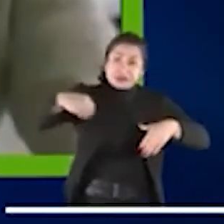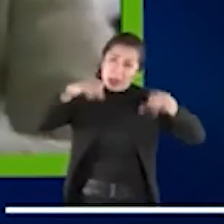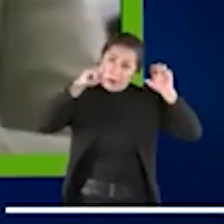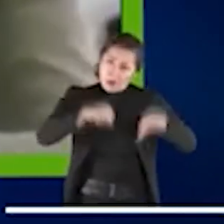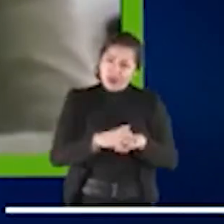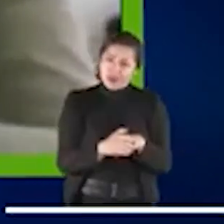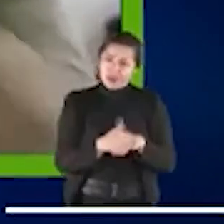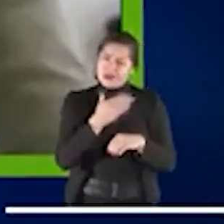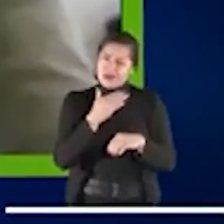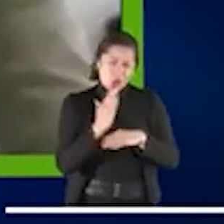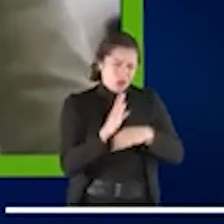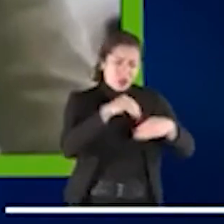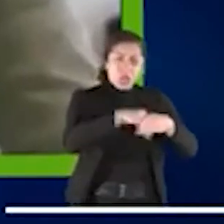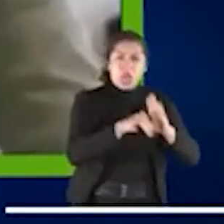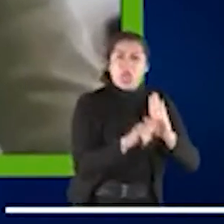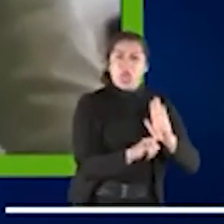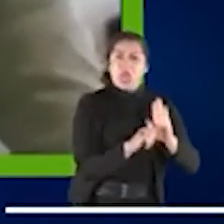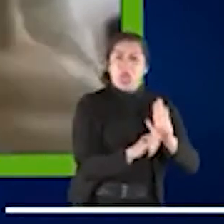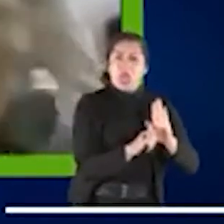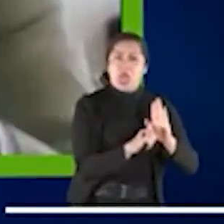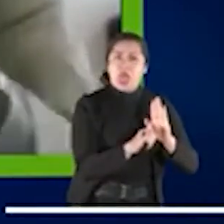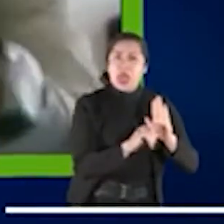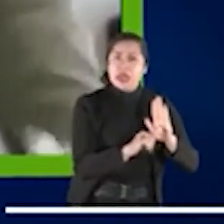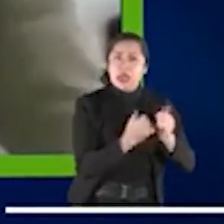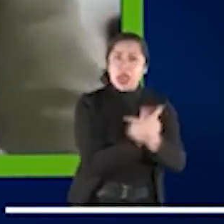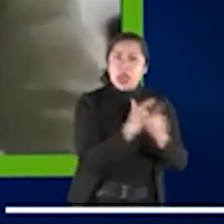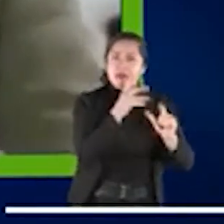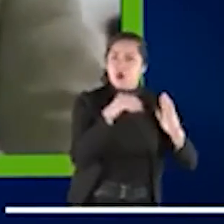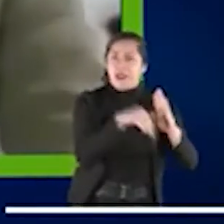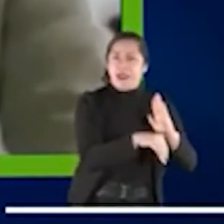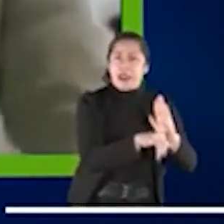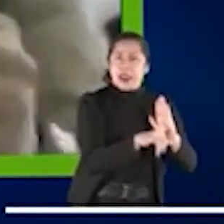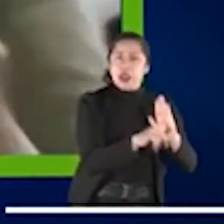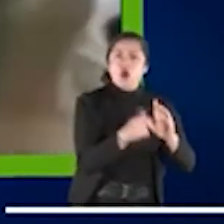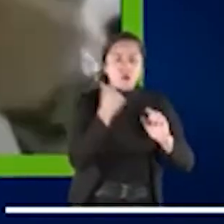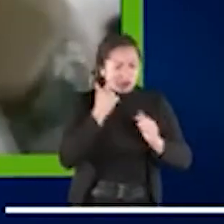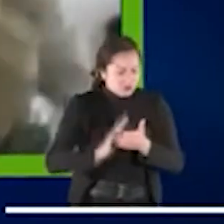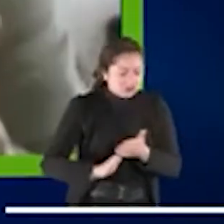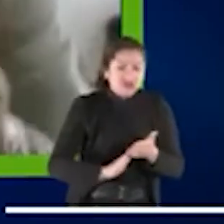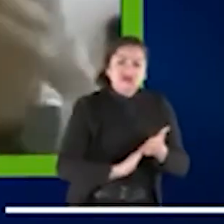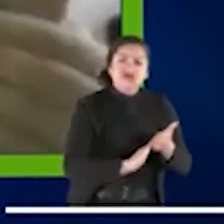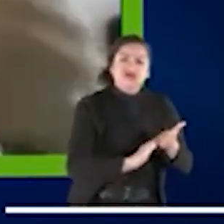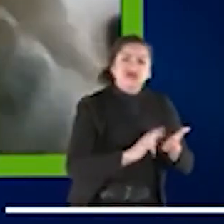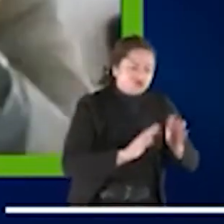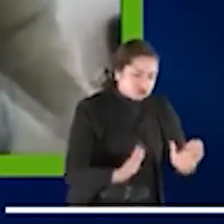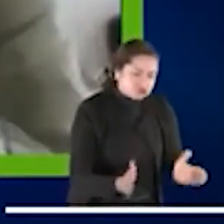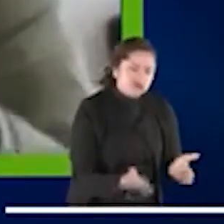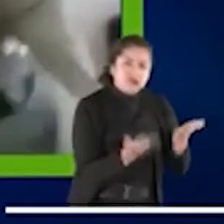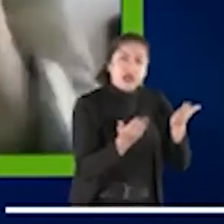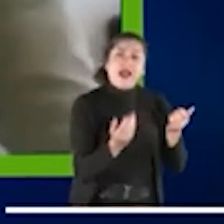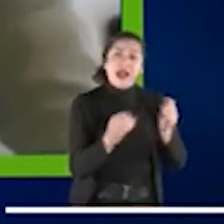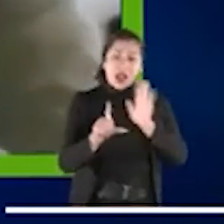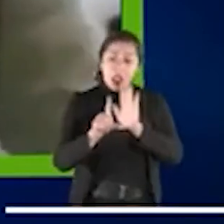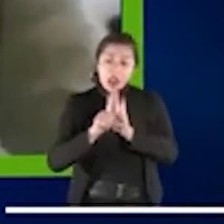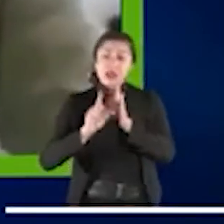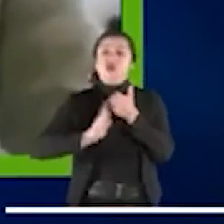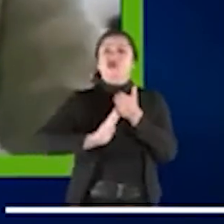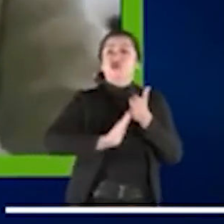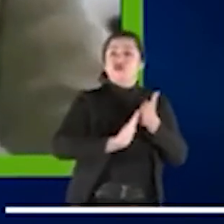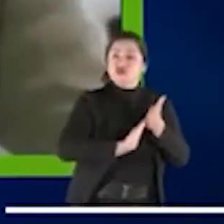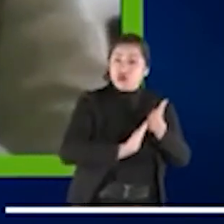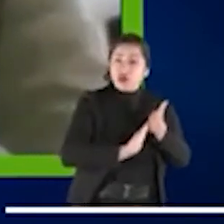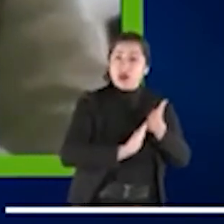fueran internados y aplicar aquí, también con carácter previo, mecanismos restaurativos que desjudicializaran esos